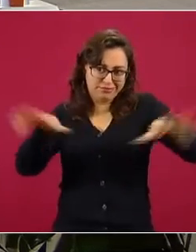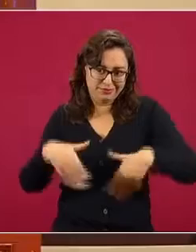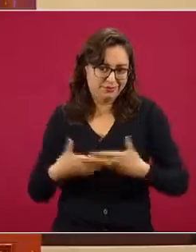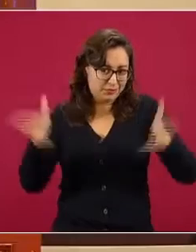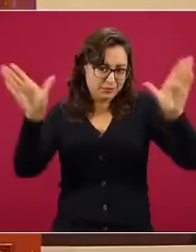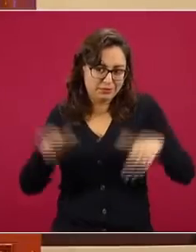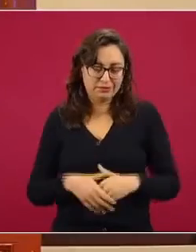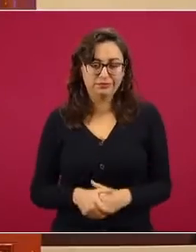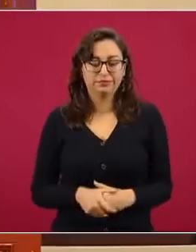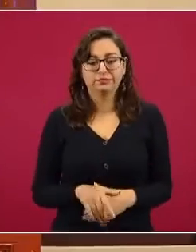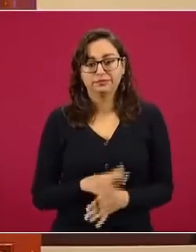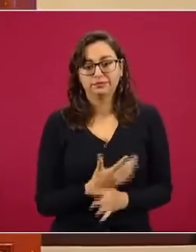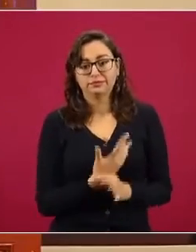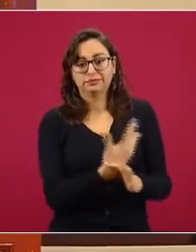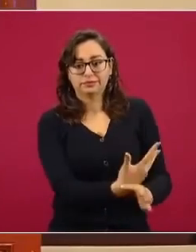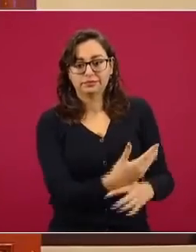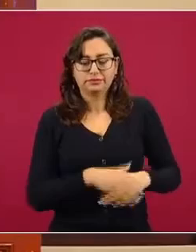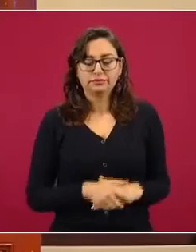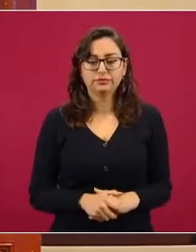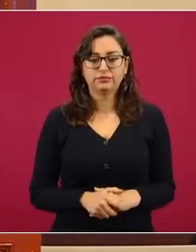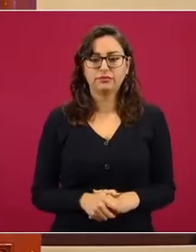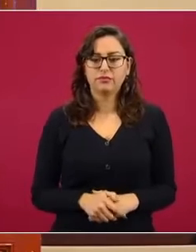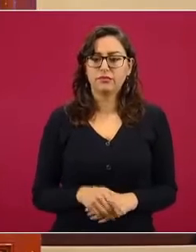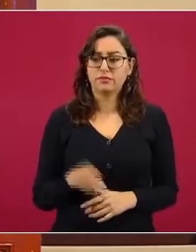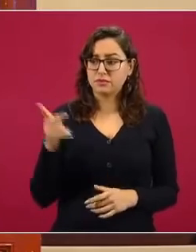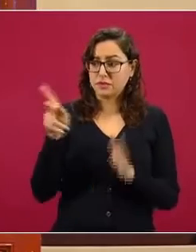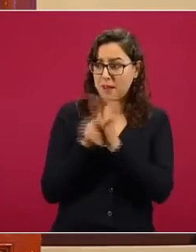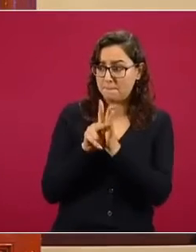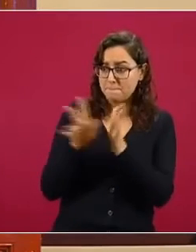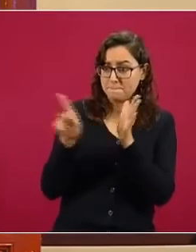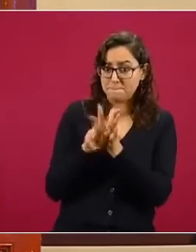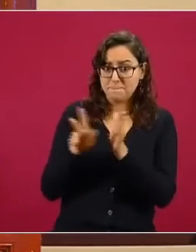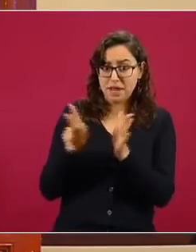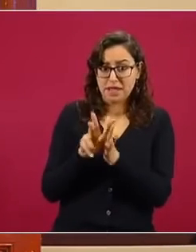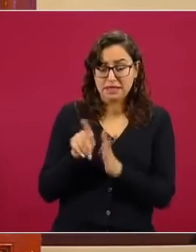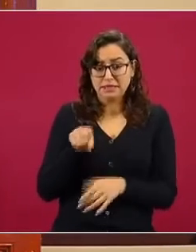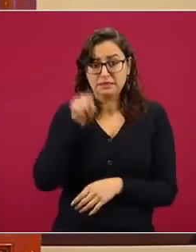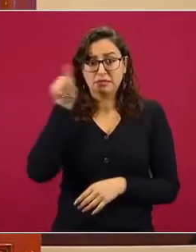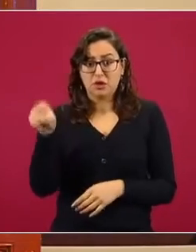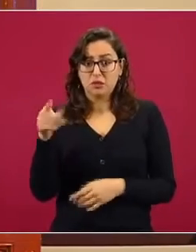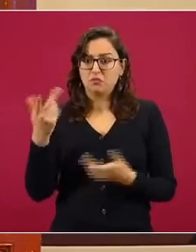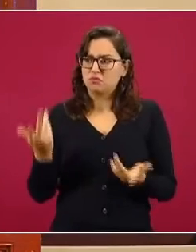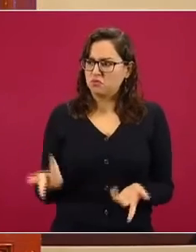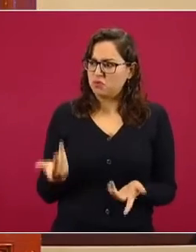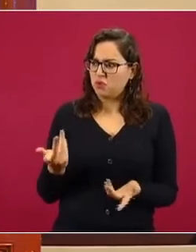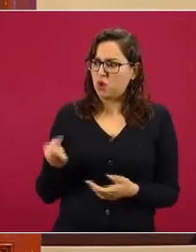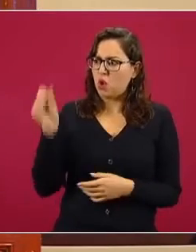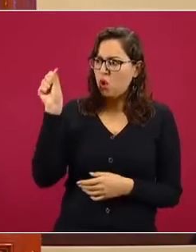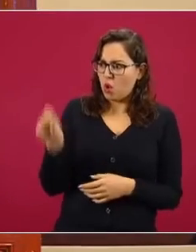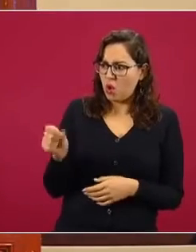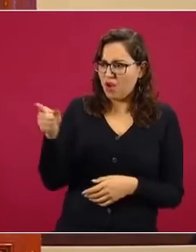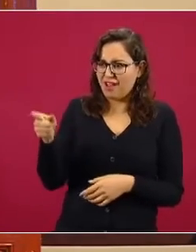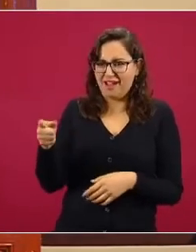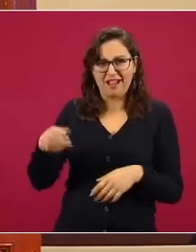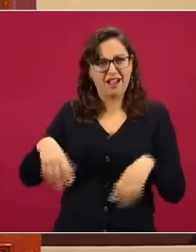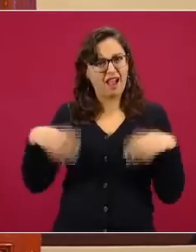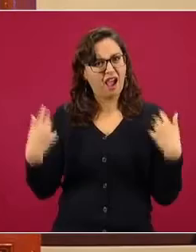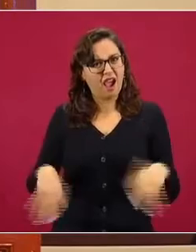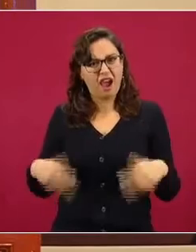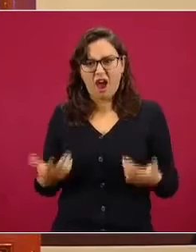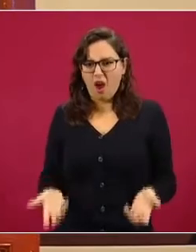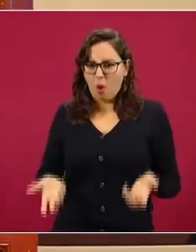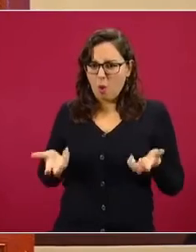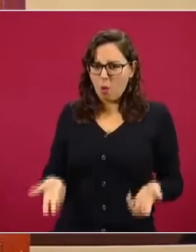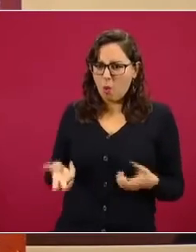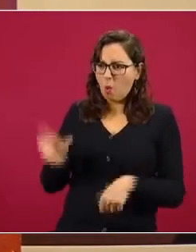Juan C. Bonet dice el país un periódico otrora serio hoy tiene los blanquillos de decir que